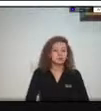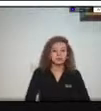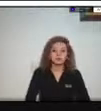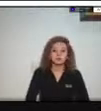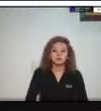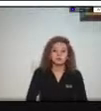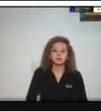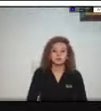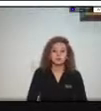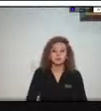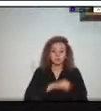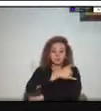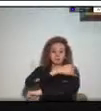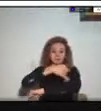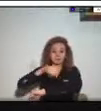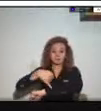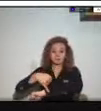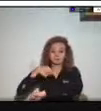arquitecto